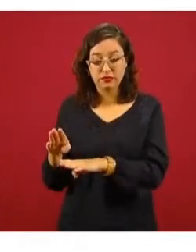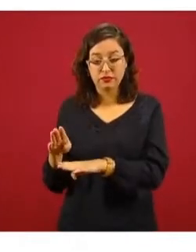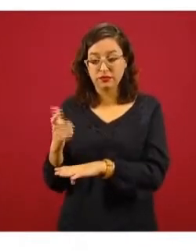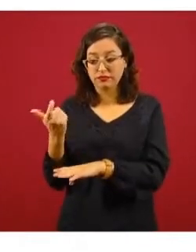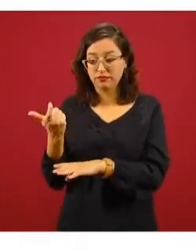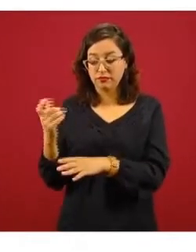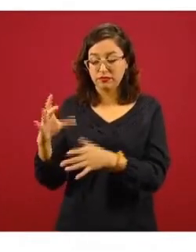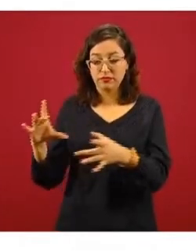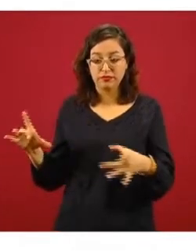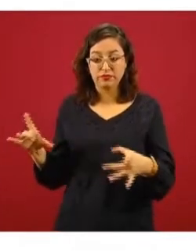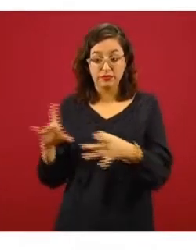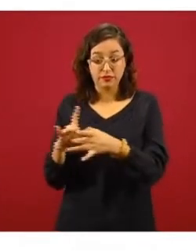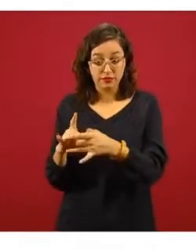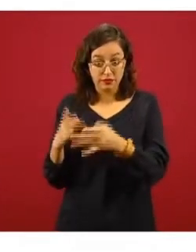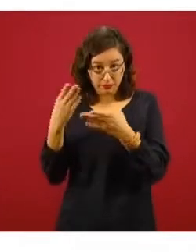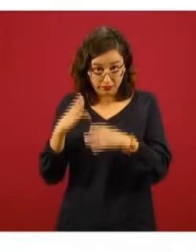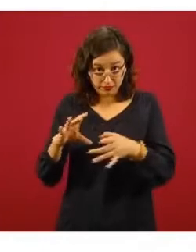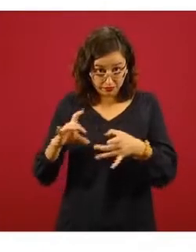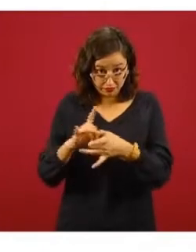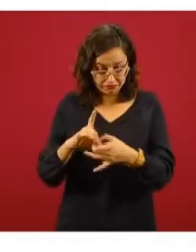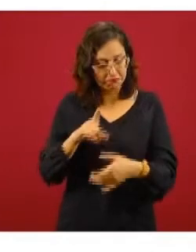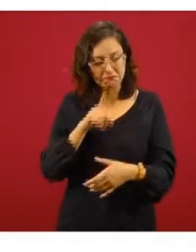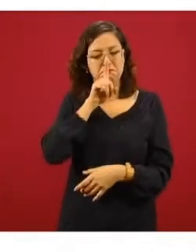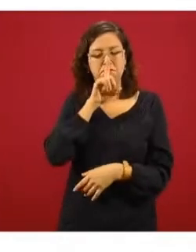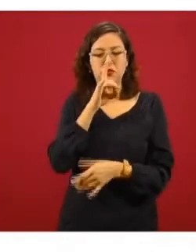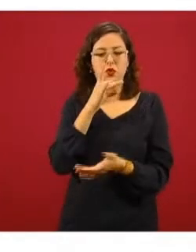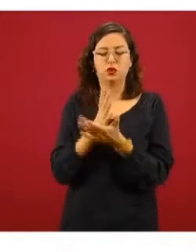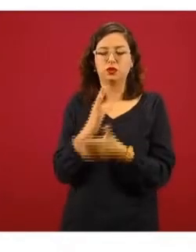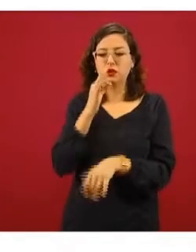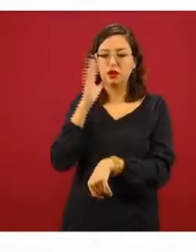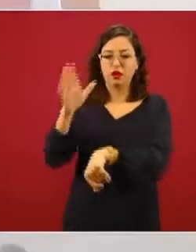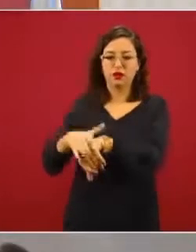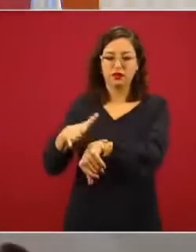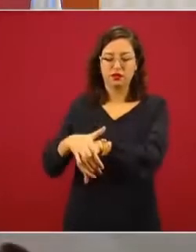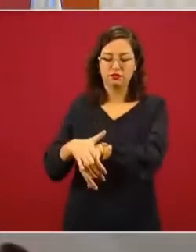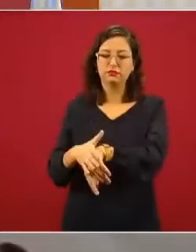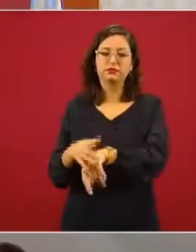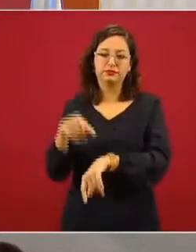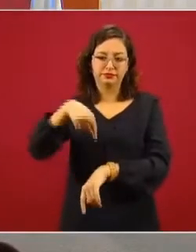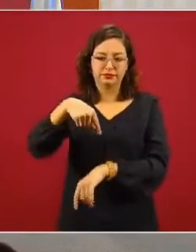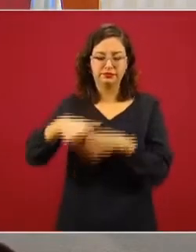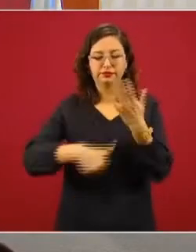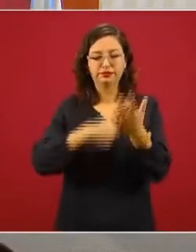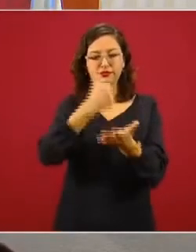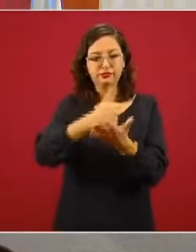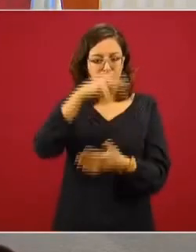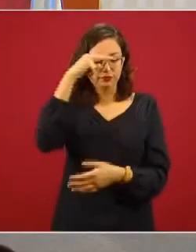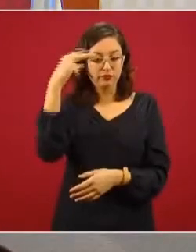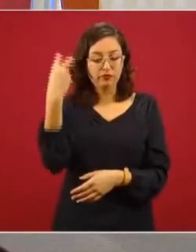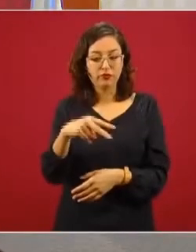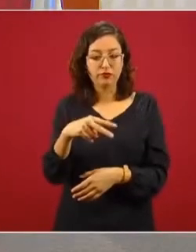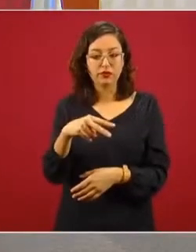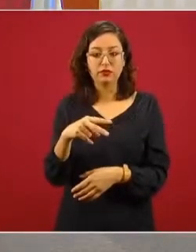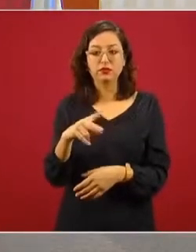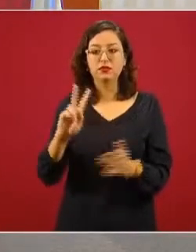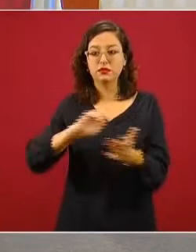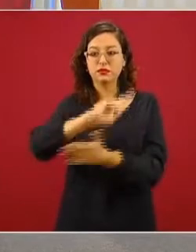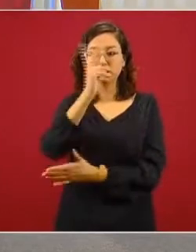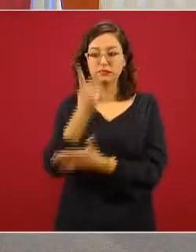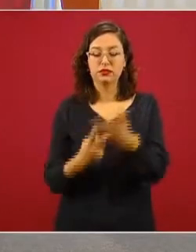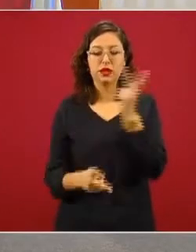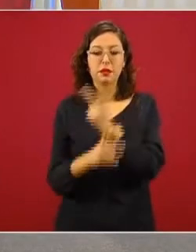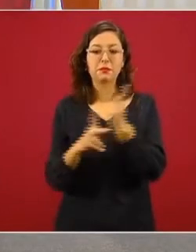lo vinculaba a una cuenta y que sobre todo son becarios de aquí, de la Ciudad de México, provenientes del programa